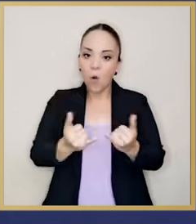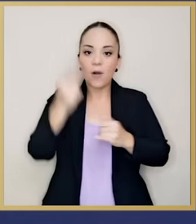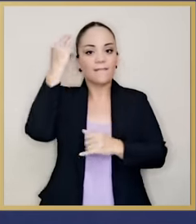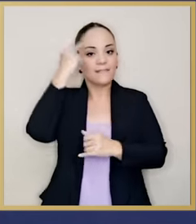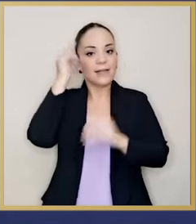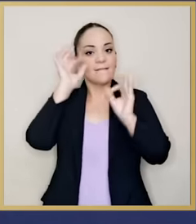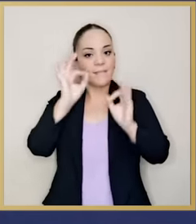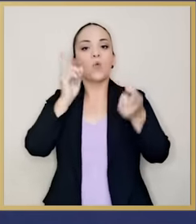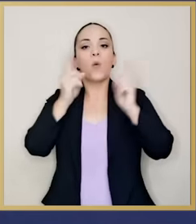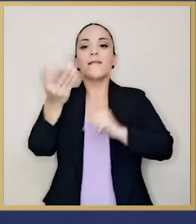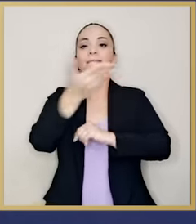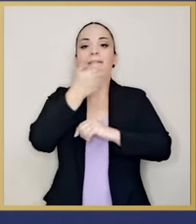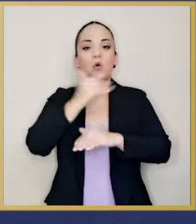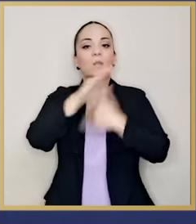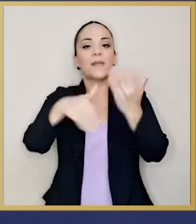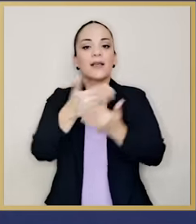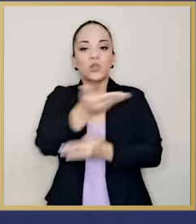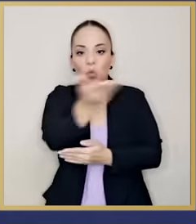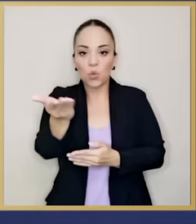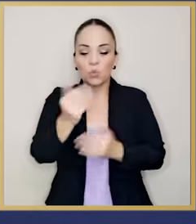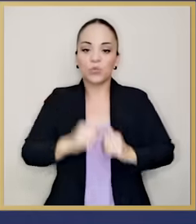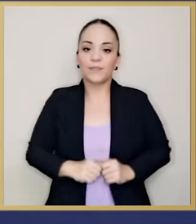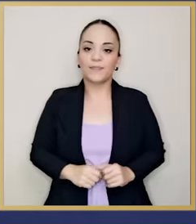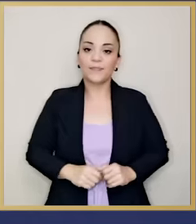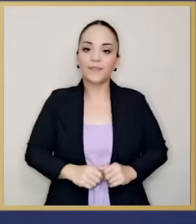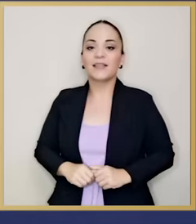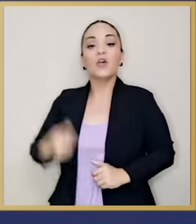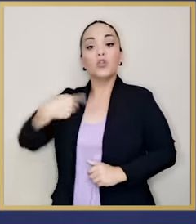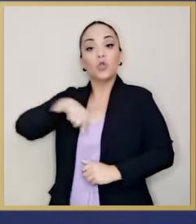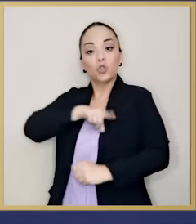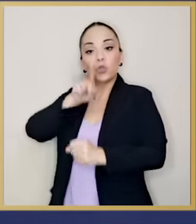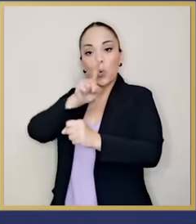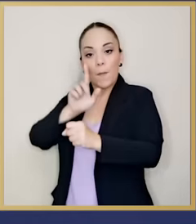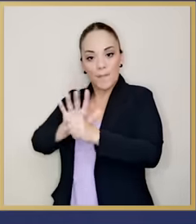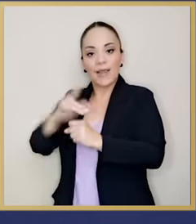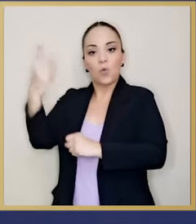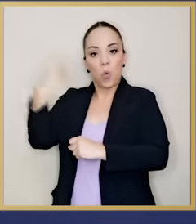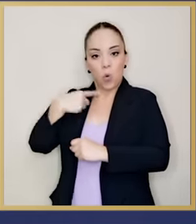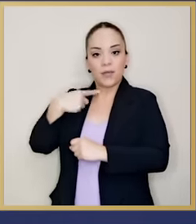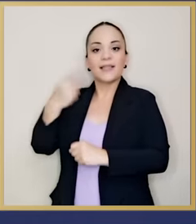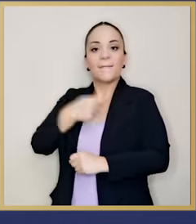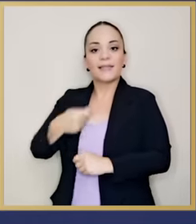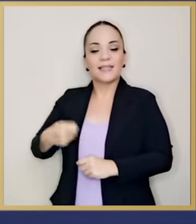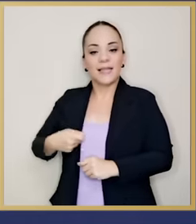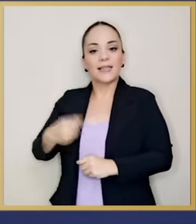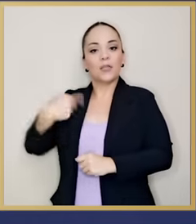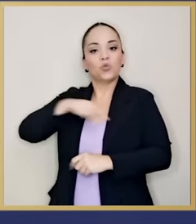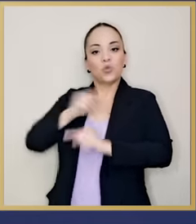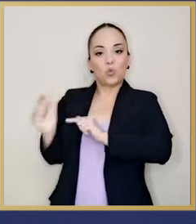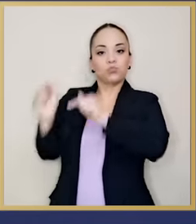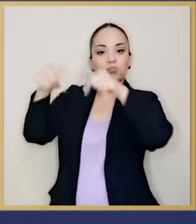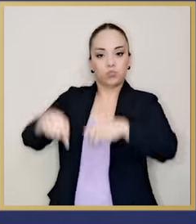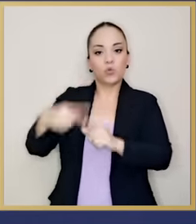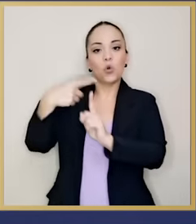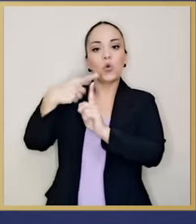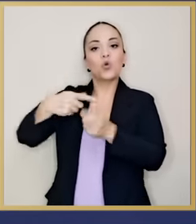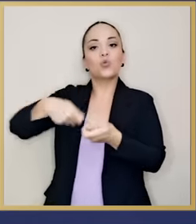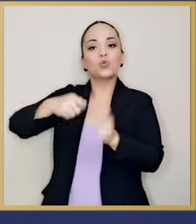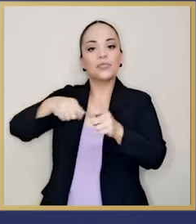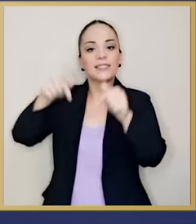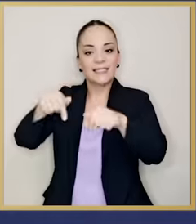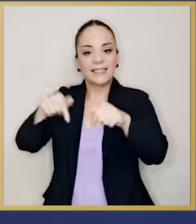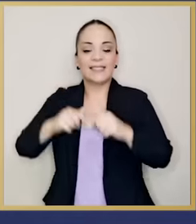que sea mejor para todos. Cumpliendo una orden del señor presidente, hoy estamos aquí en